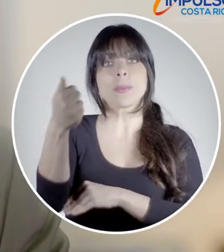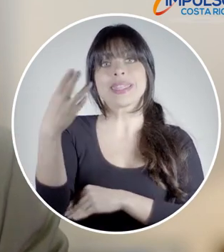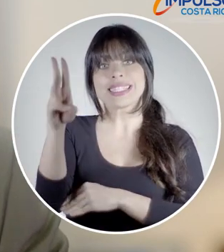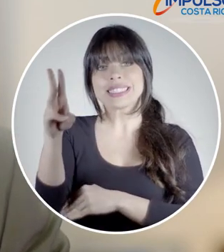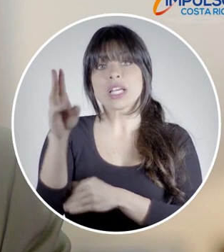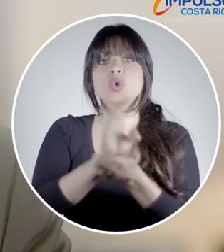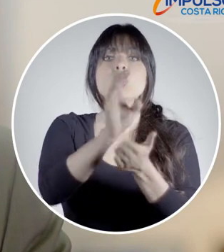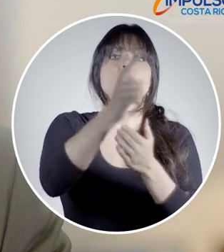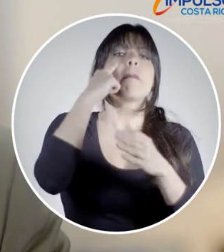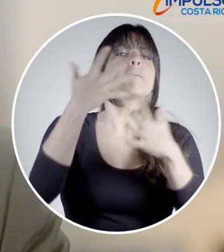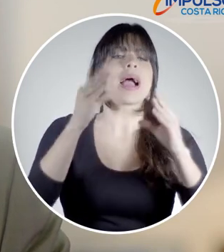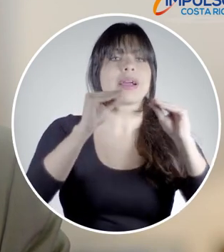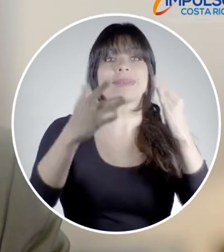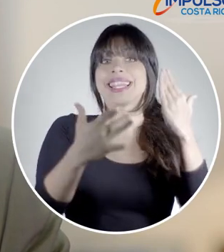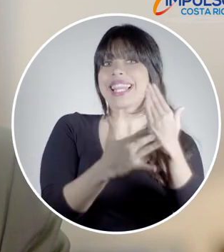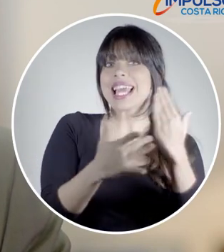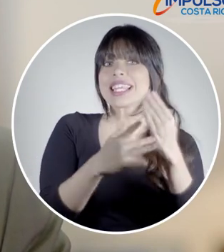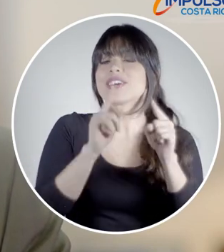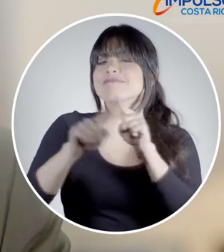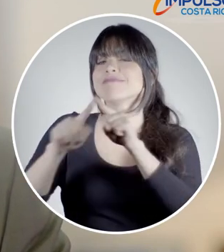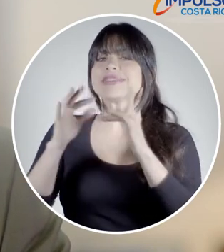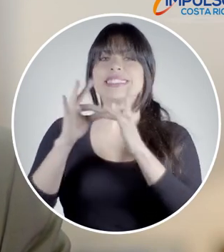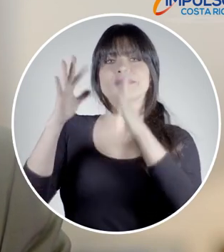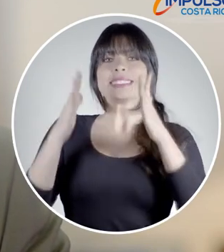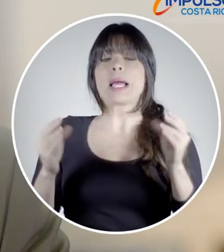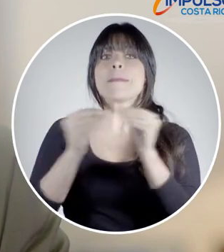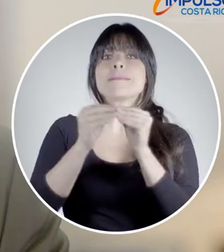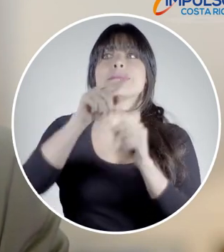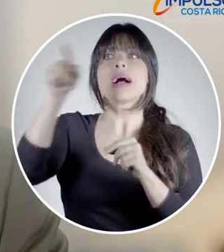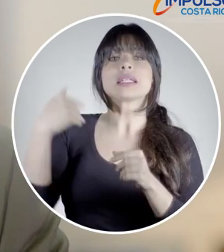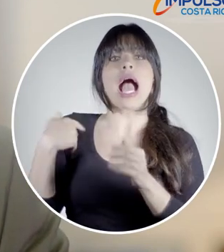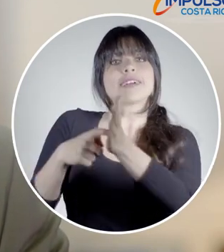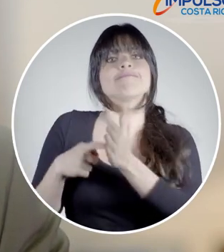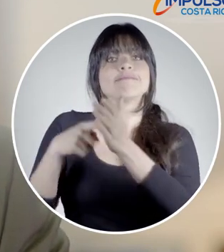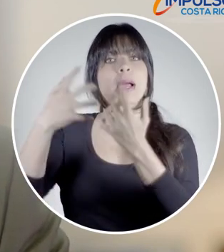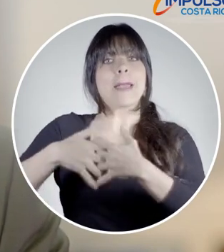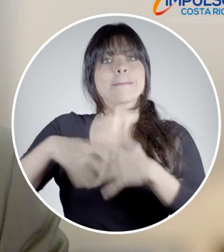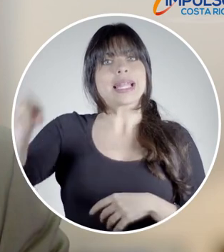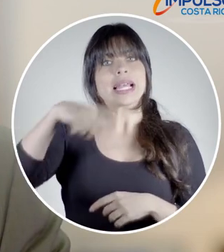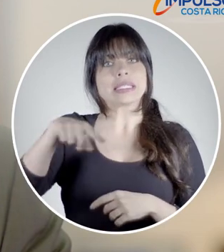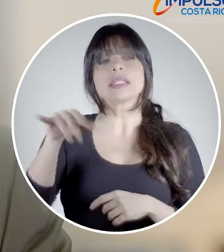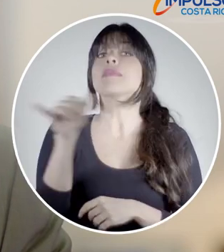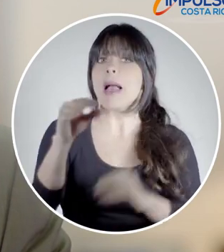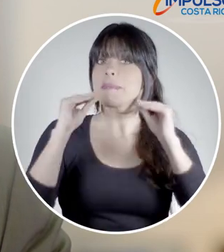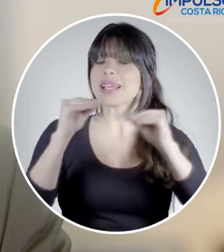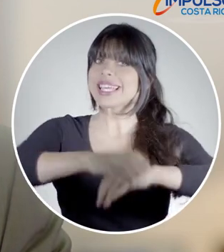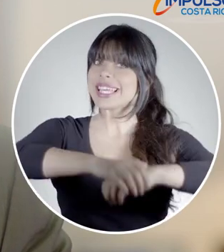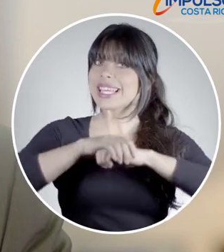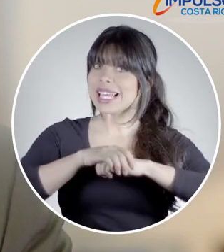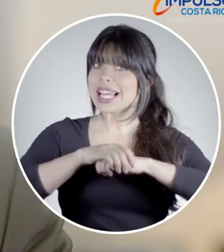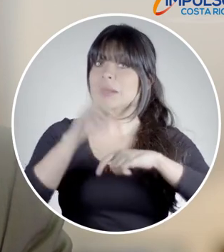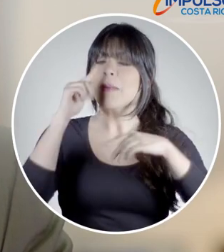2016, en cursos para formar técnicos en las especialidades más demandadas por las empresas, así como la